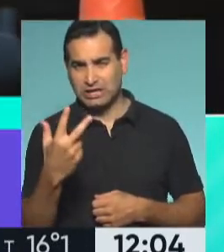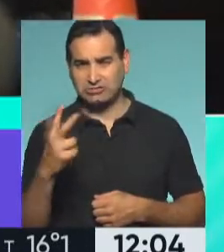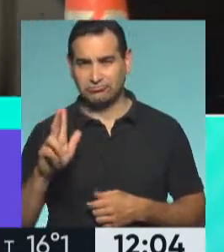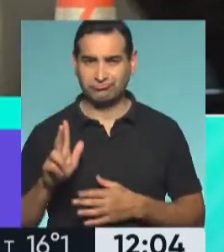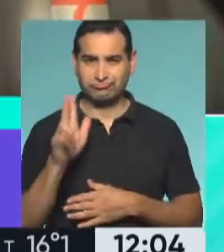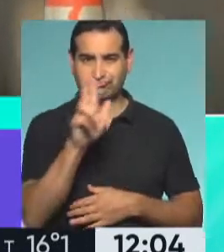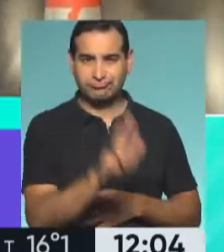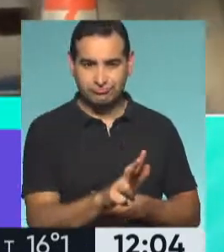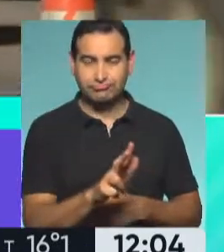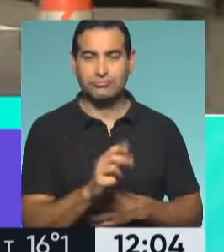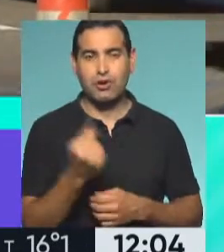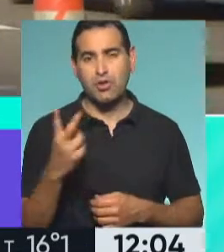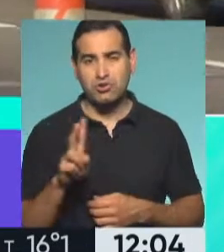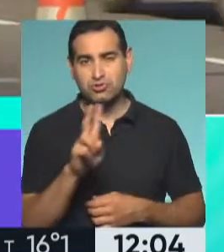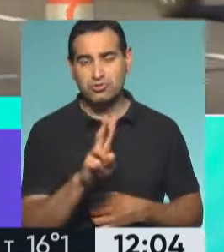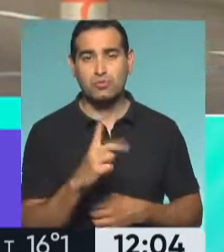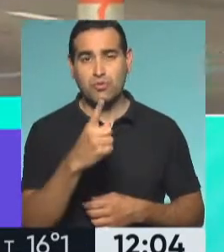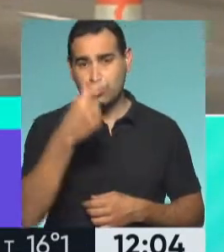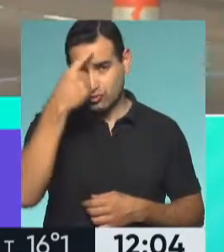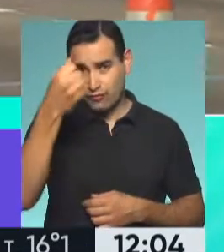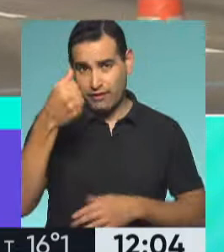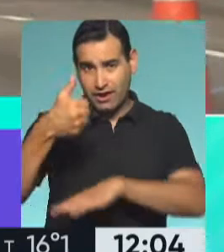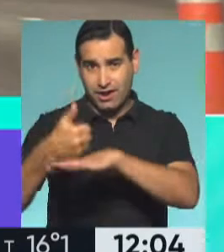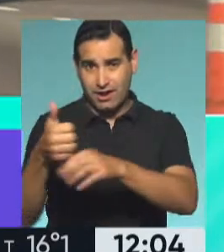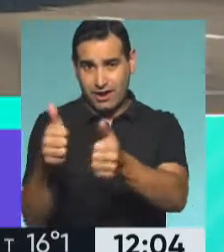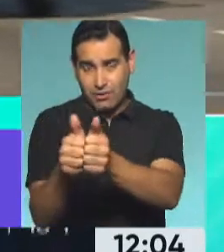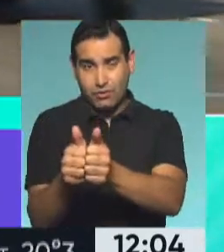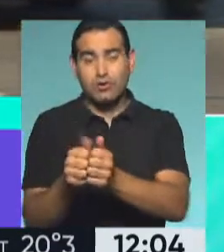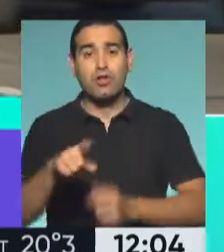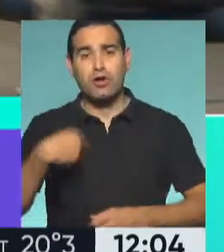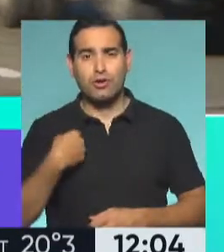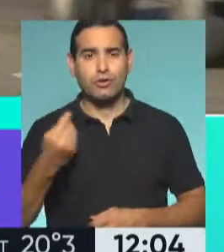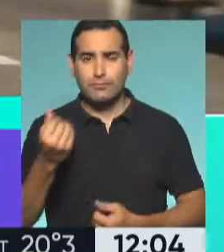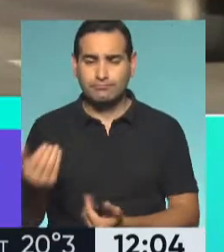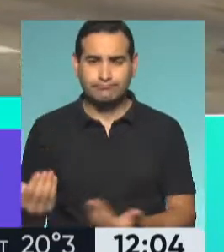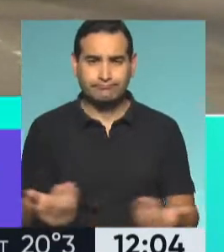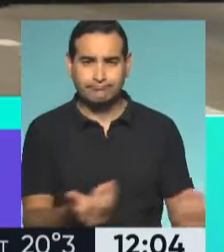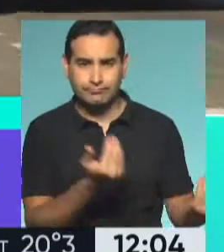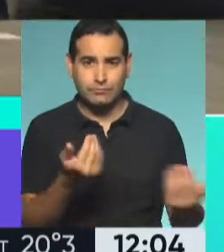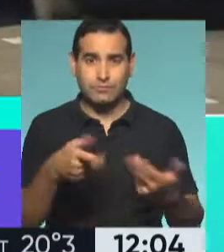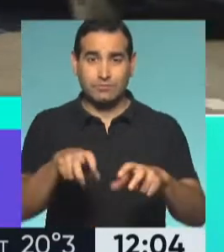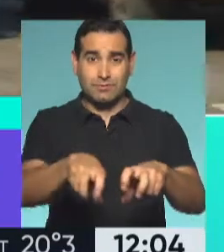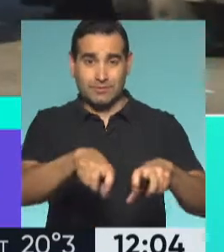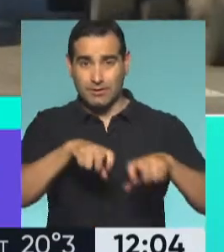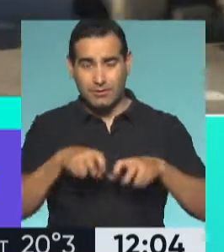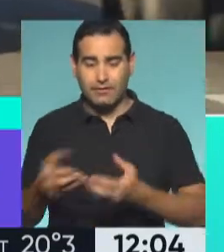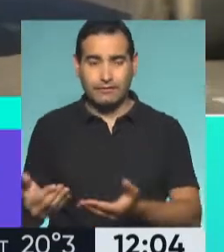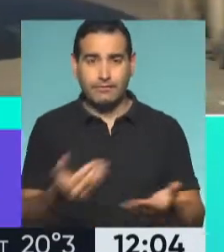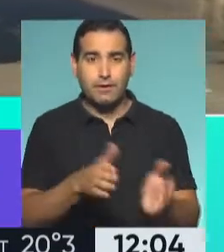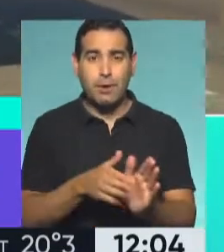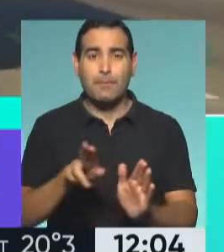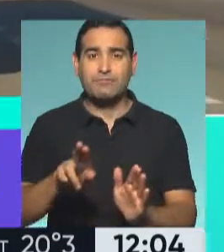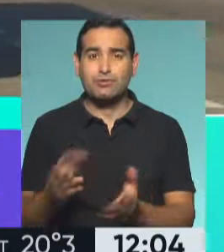tratan de hacerlo de a dos, uno se queda con el chofer y el otro comienza a pedirle a todos y cada uno de los pasajeros el